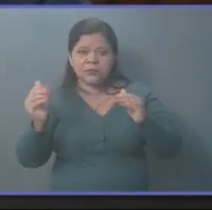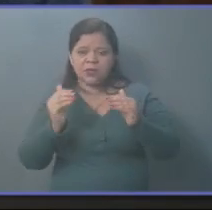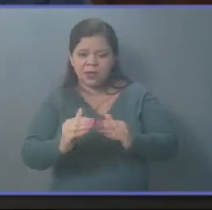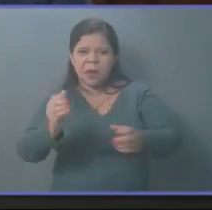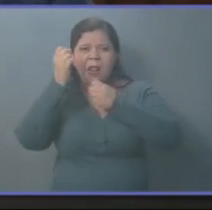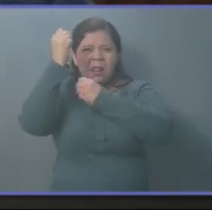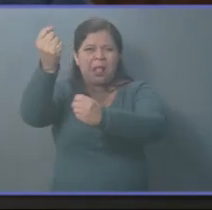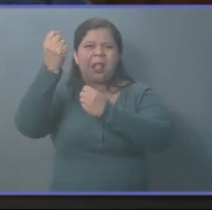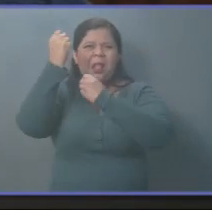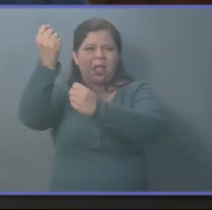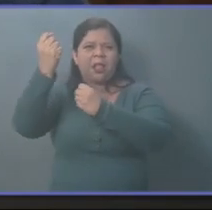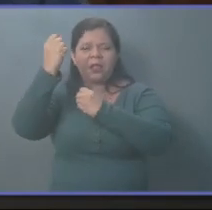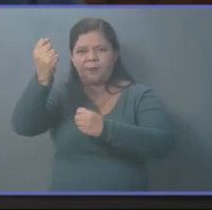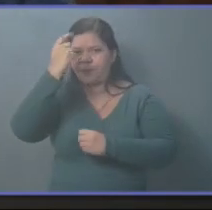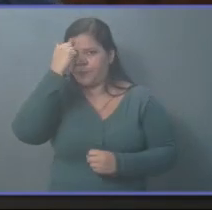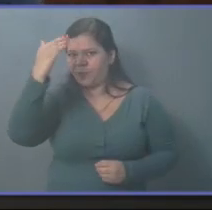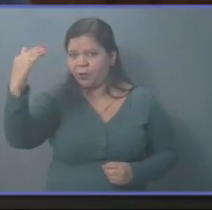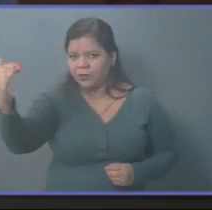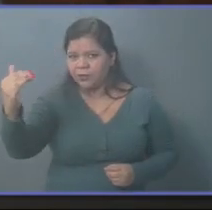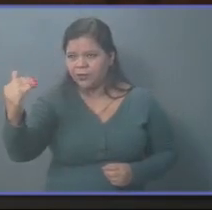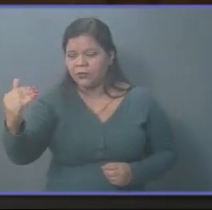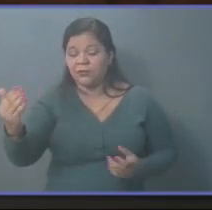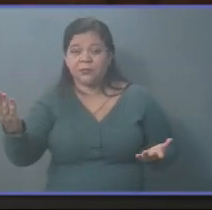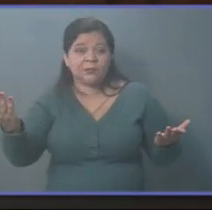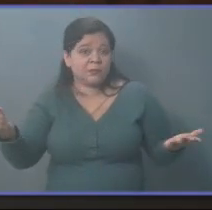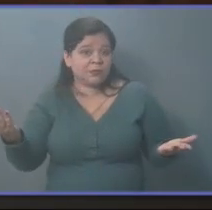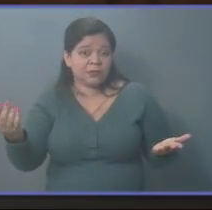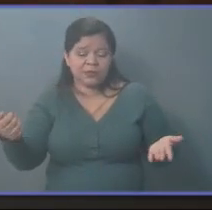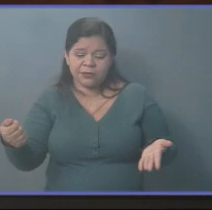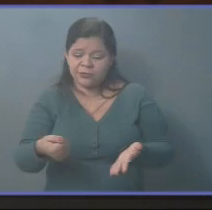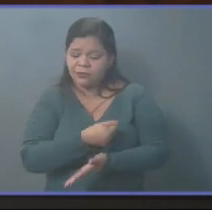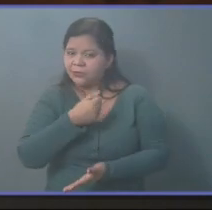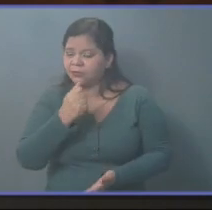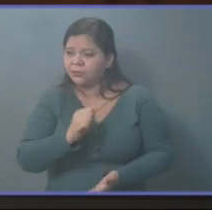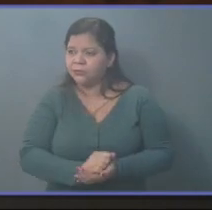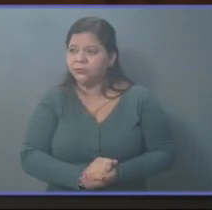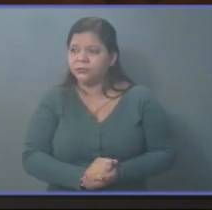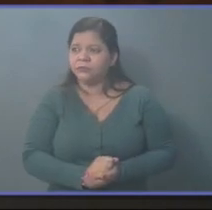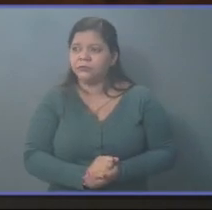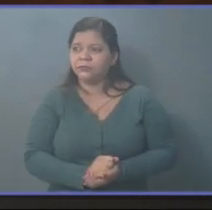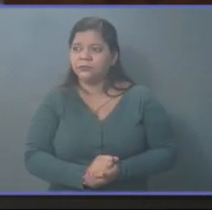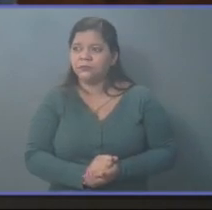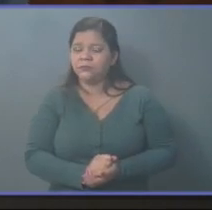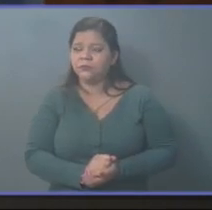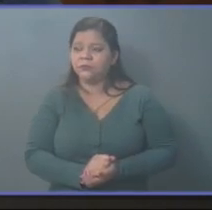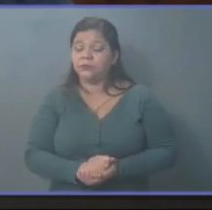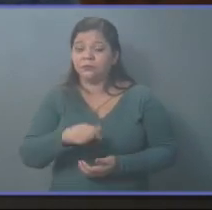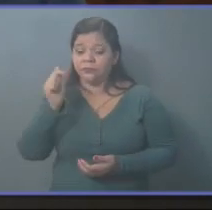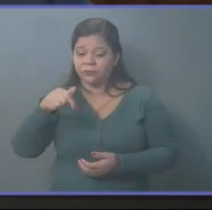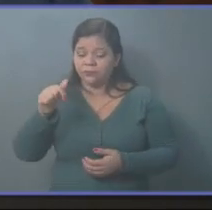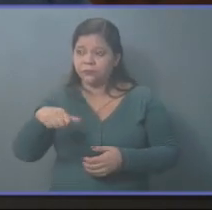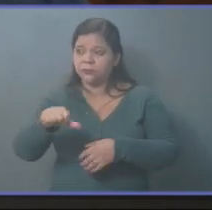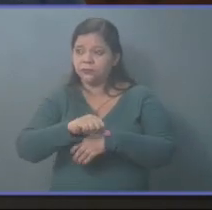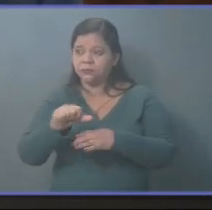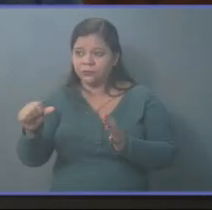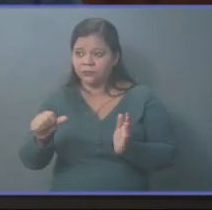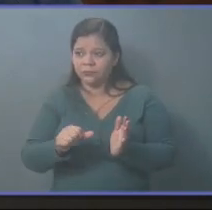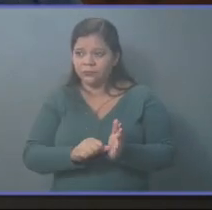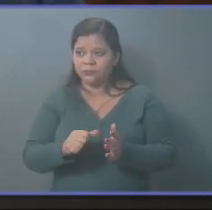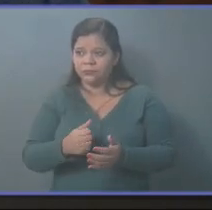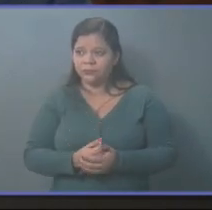político, porque qué lamentable que en esta Asamblea,